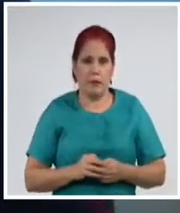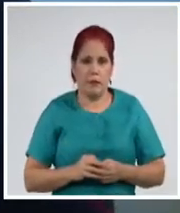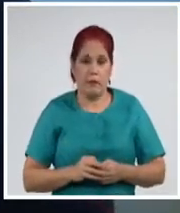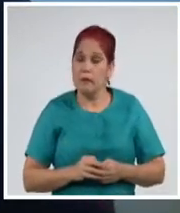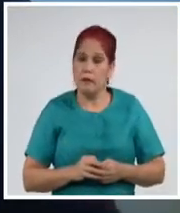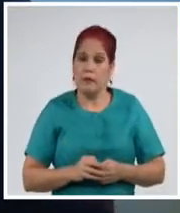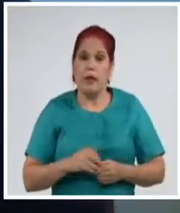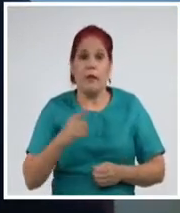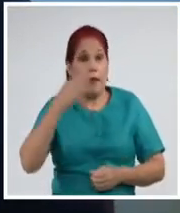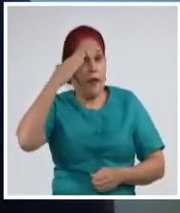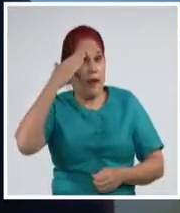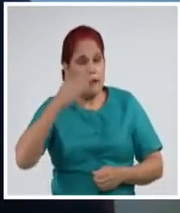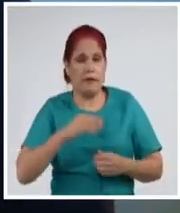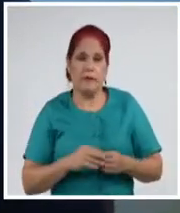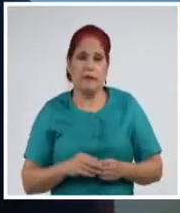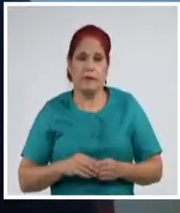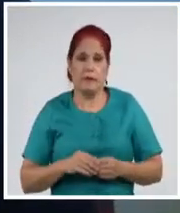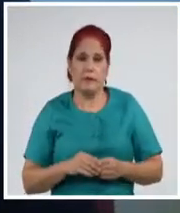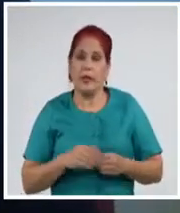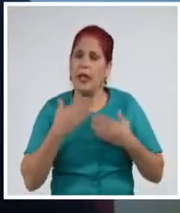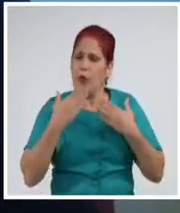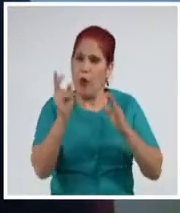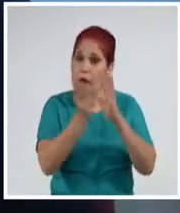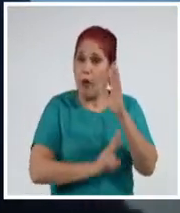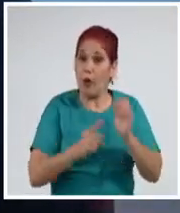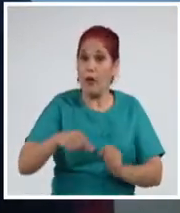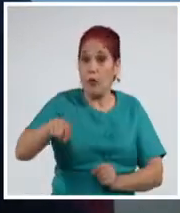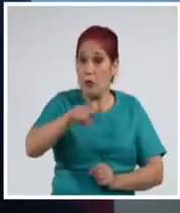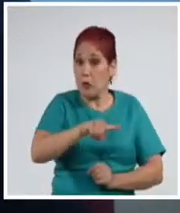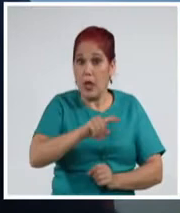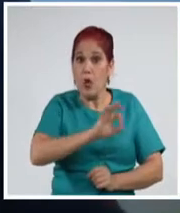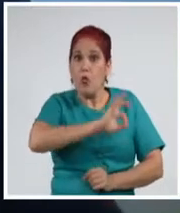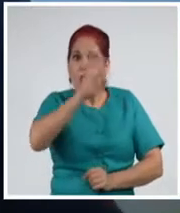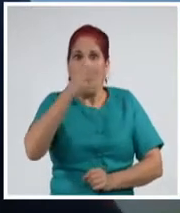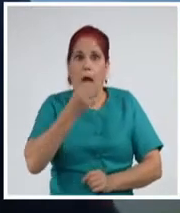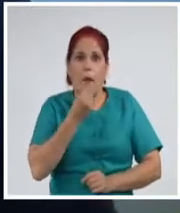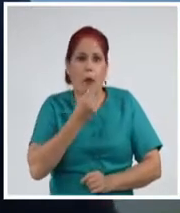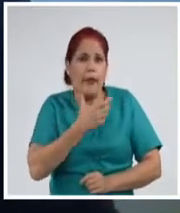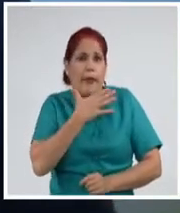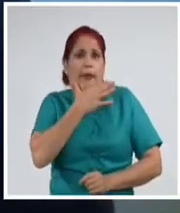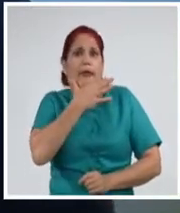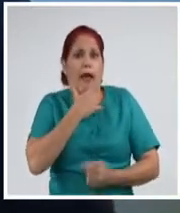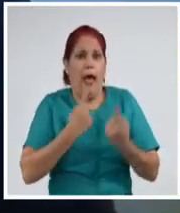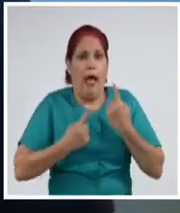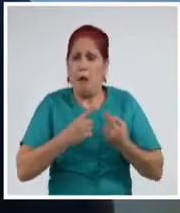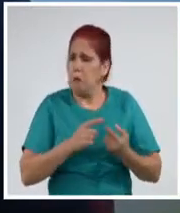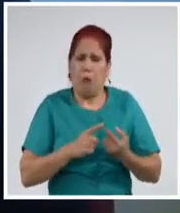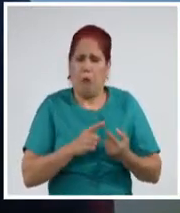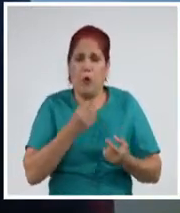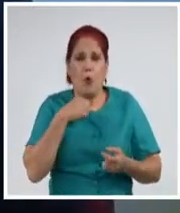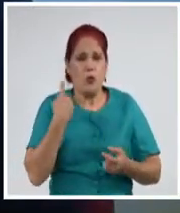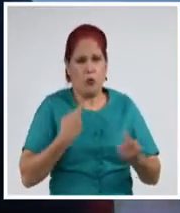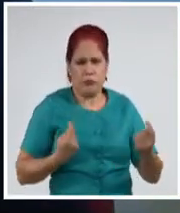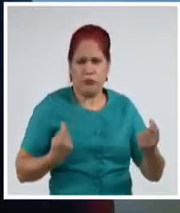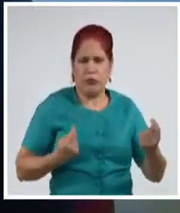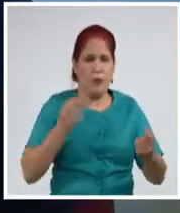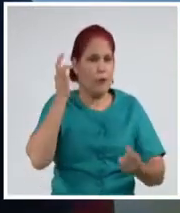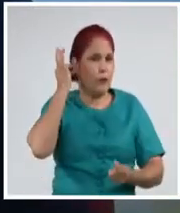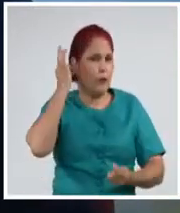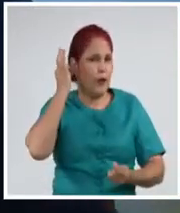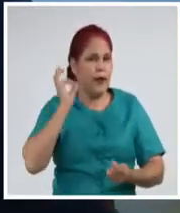Y el gran valor que tiene, pues es que no han podido ni poner a compañeras. Esa es la gran